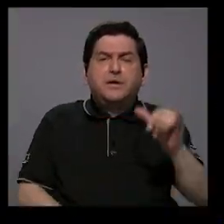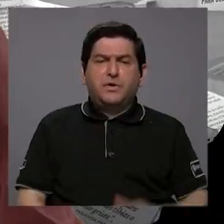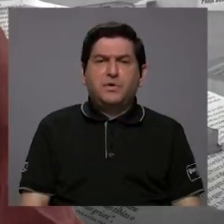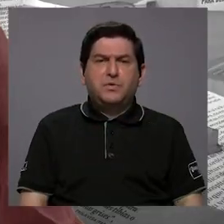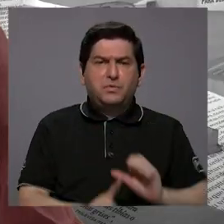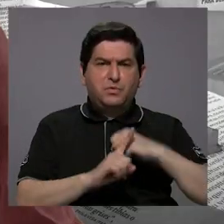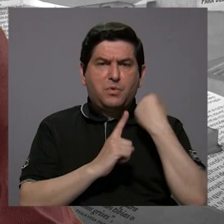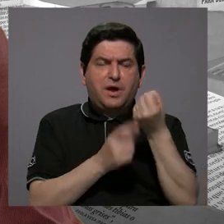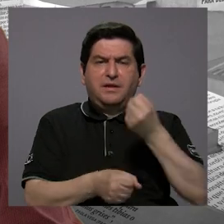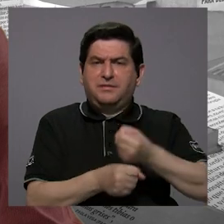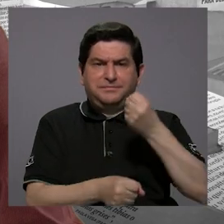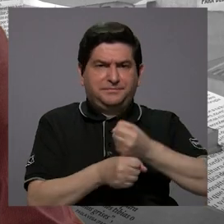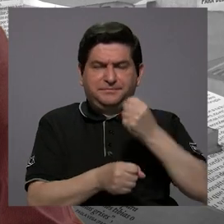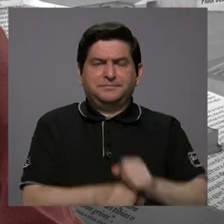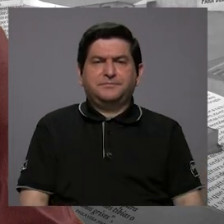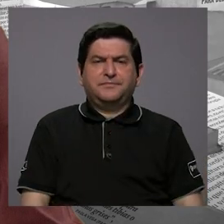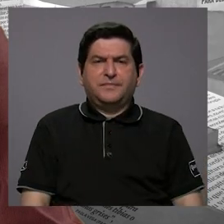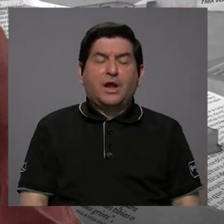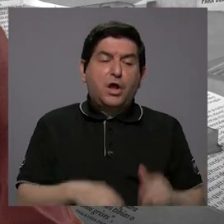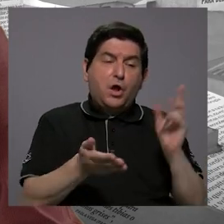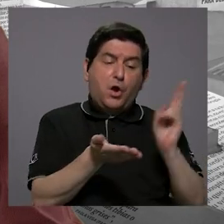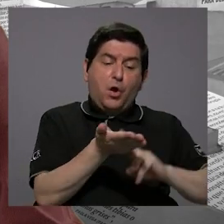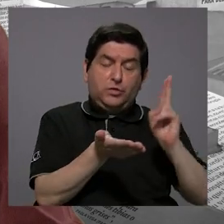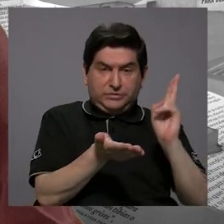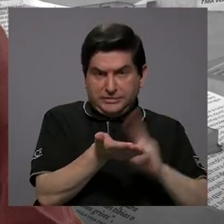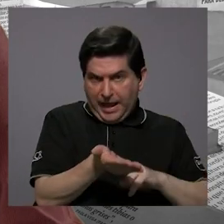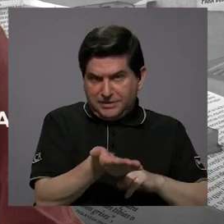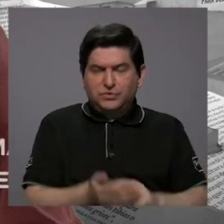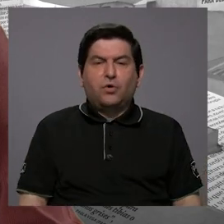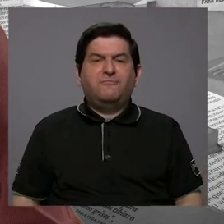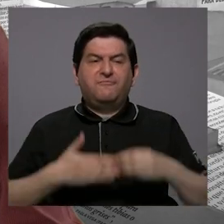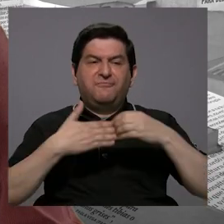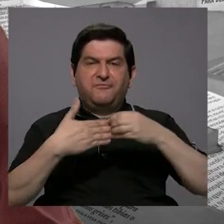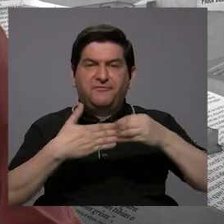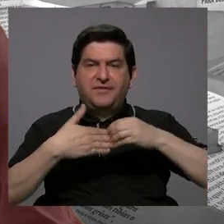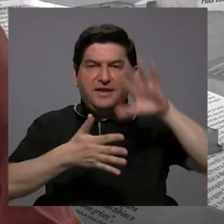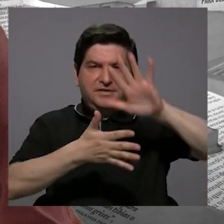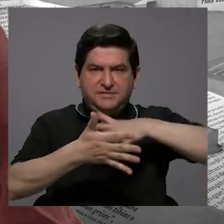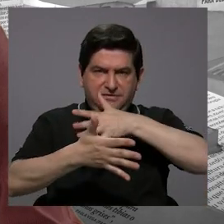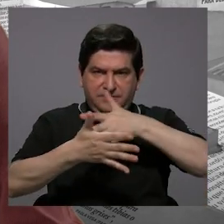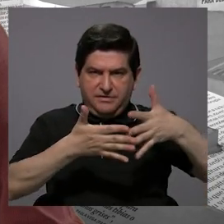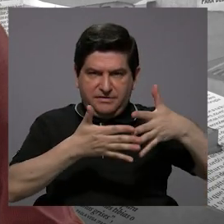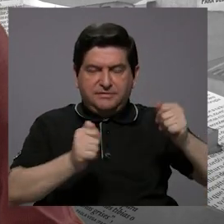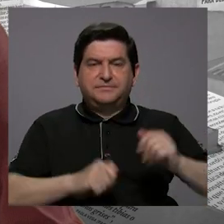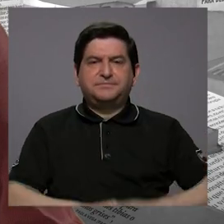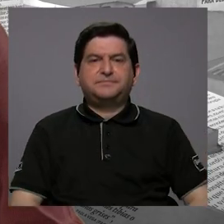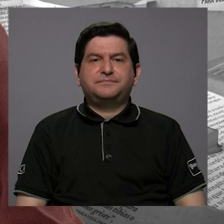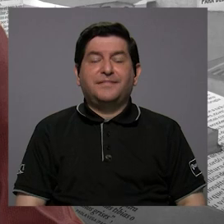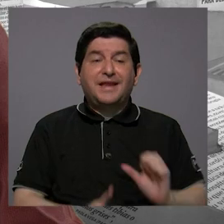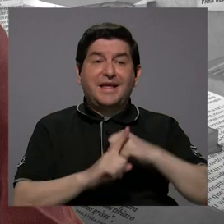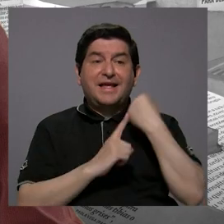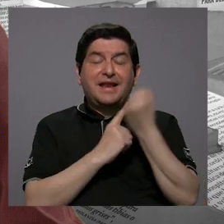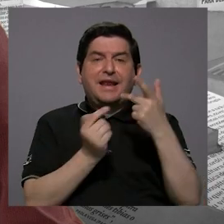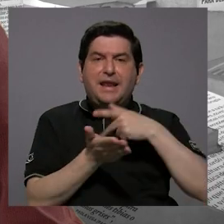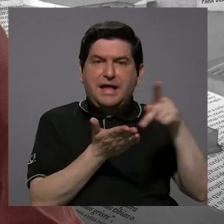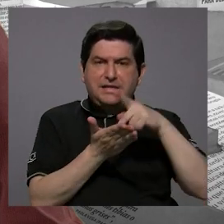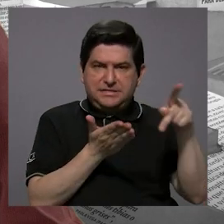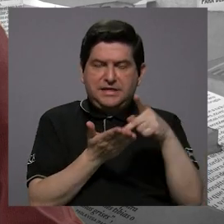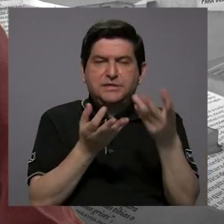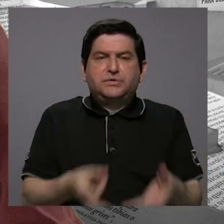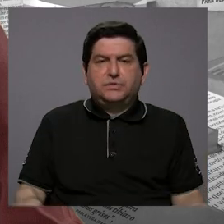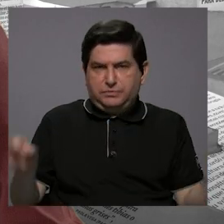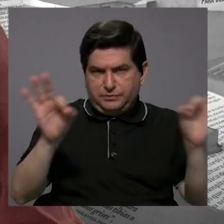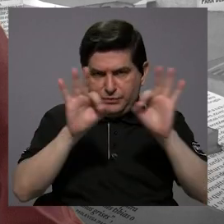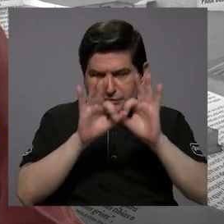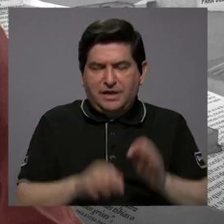de condiciones laborales, temas de contratos, temas de flexibilidad horaria. El asunto salarial es importante